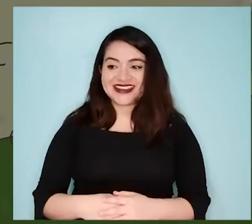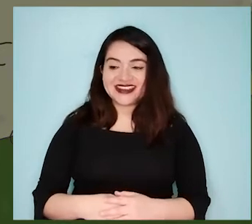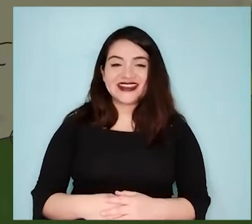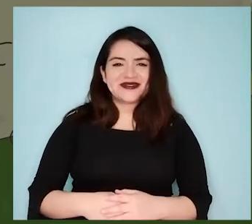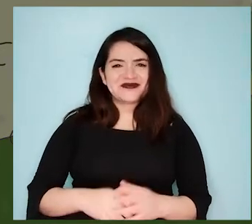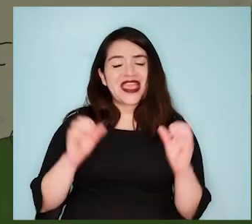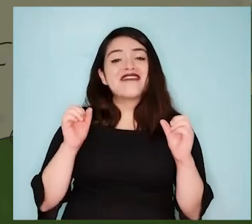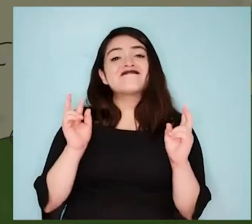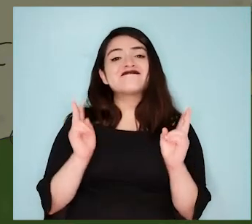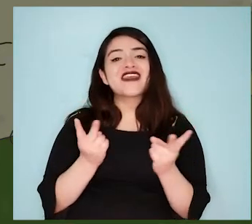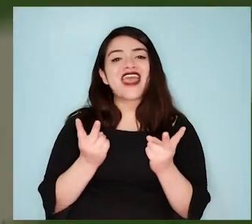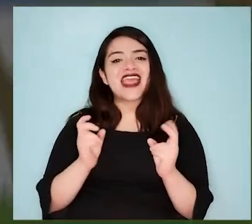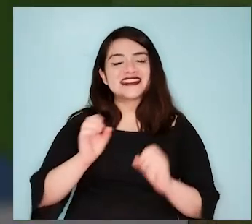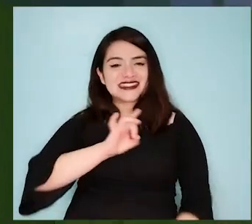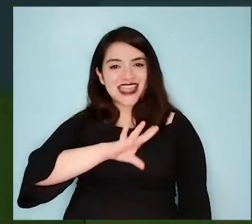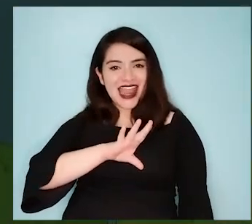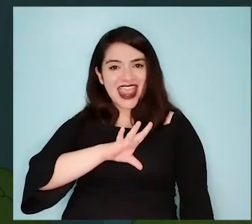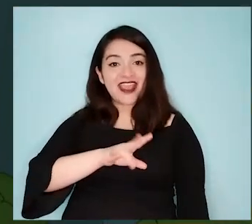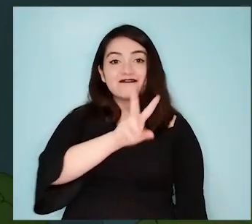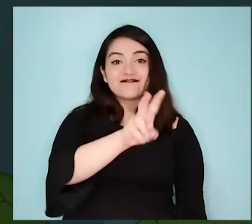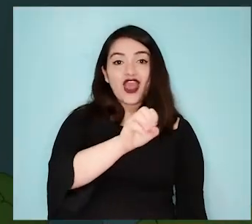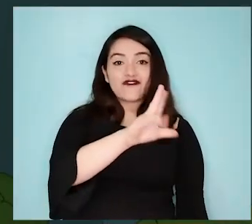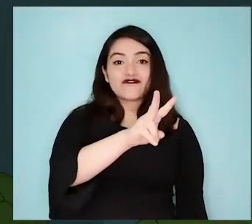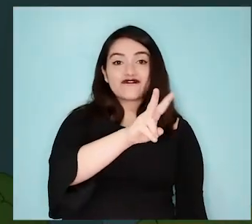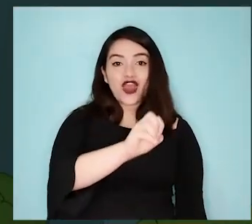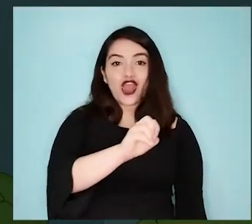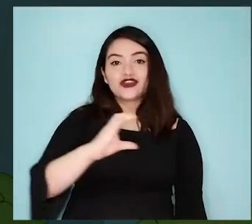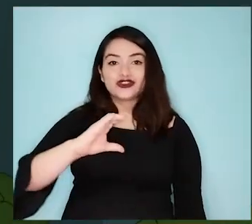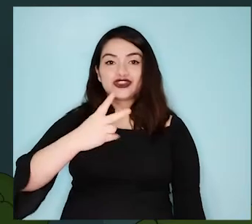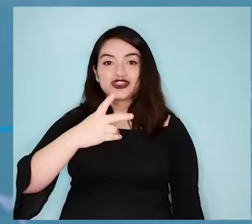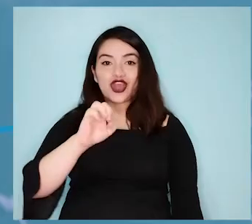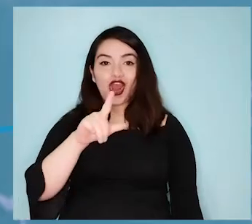¡Bobo, Cholo! ¡Bobo! ¡Ja, ja, ja!